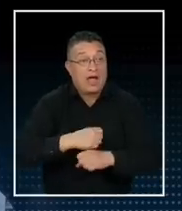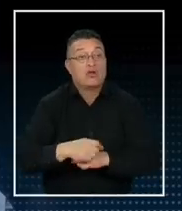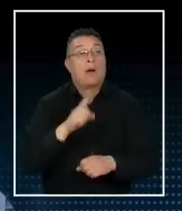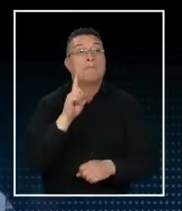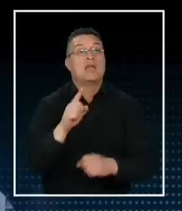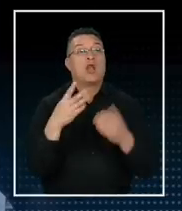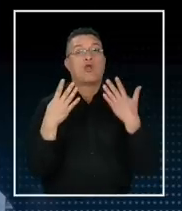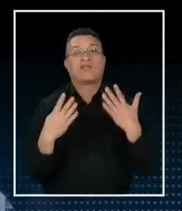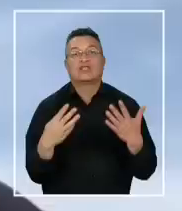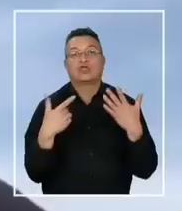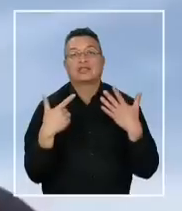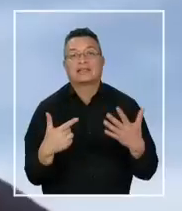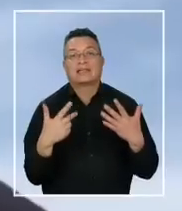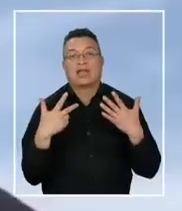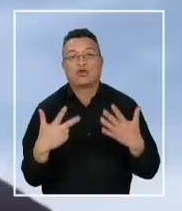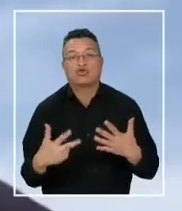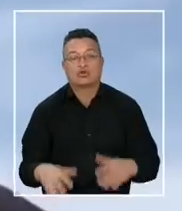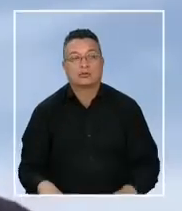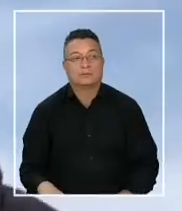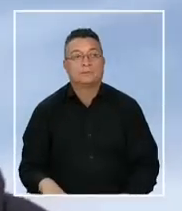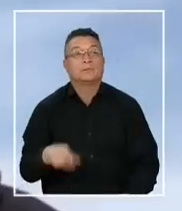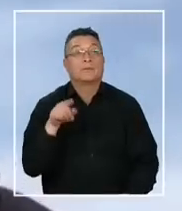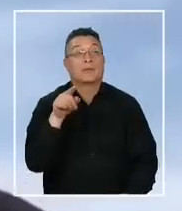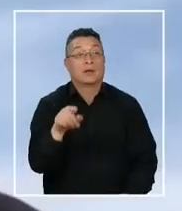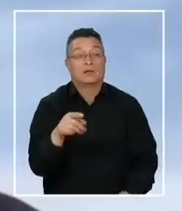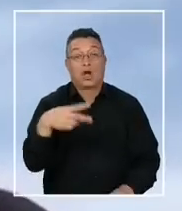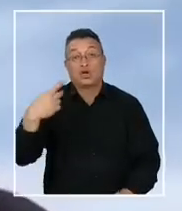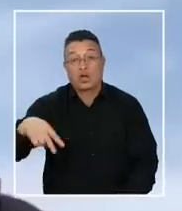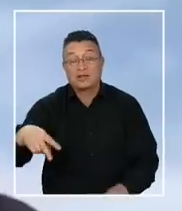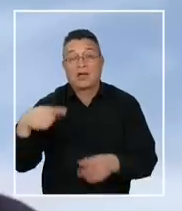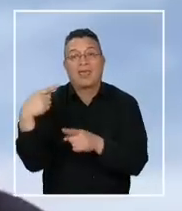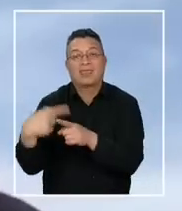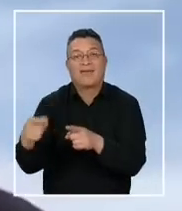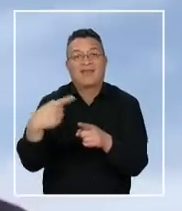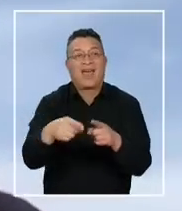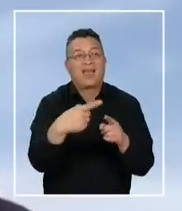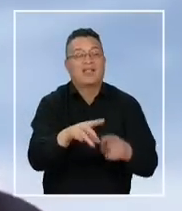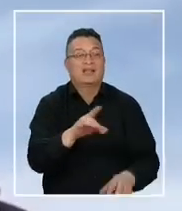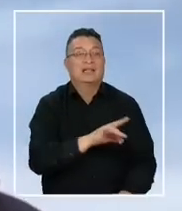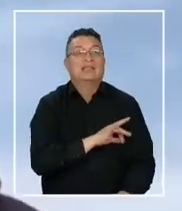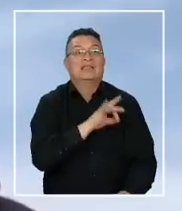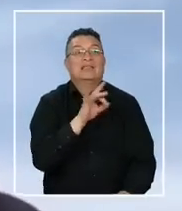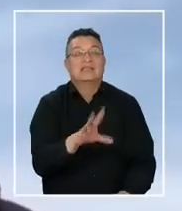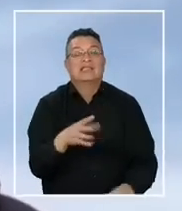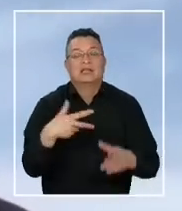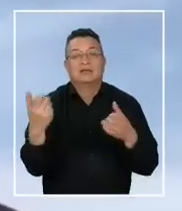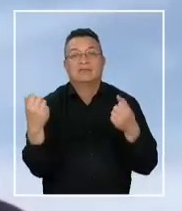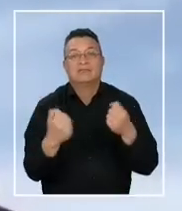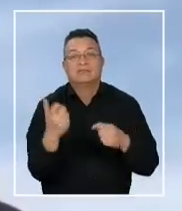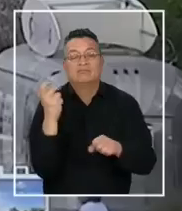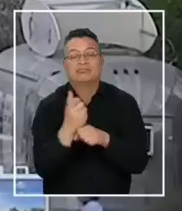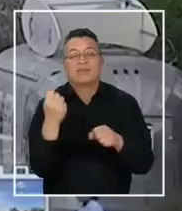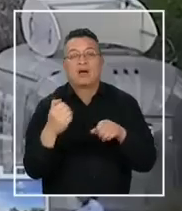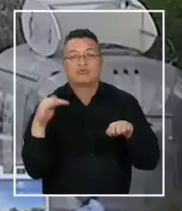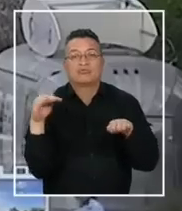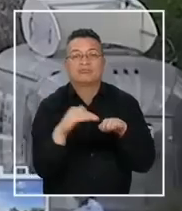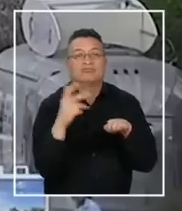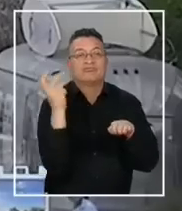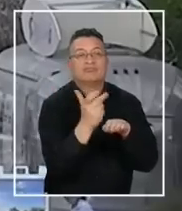1.978. Las noticias son diferentes. En Chile son como el puertonazo, que